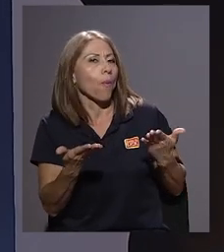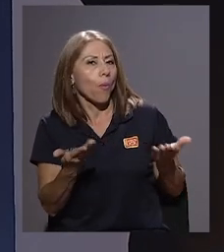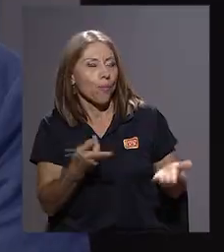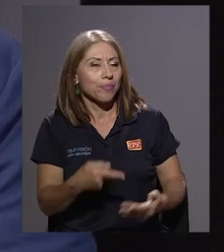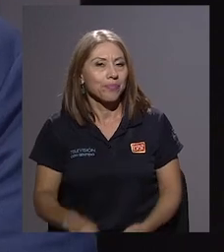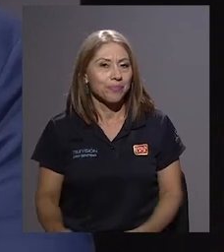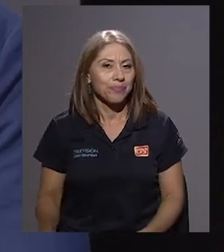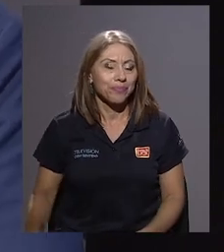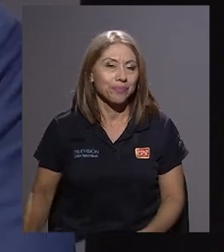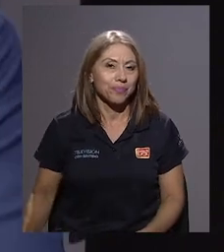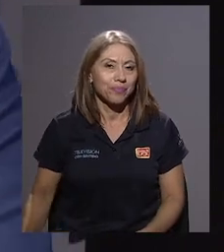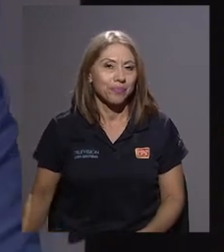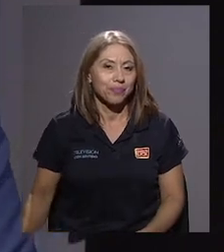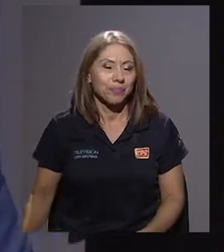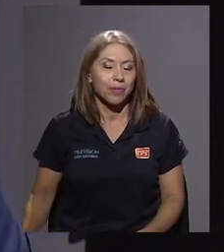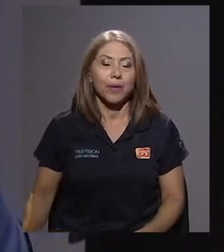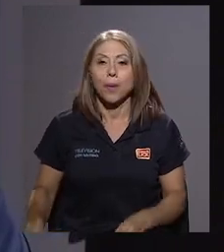usted que está?